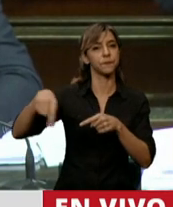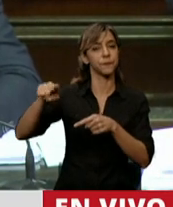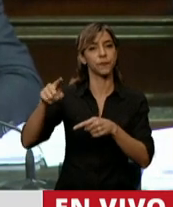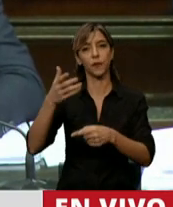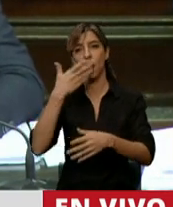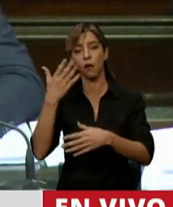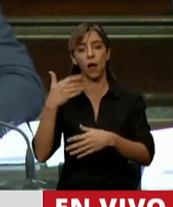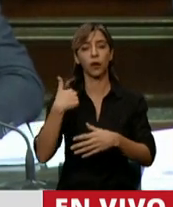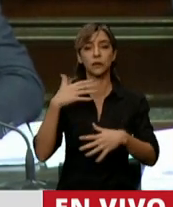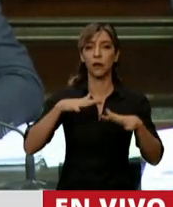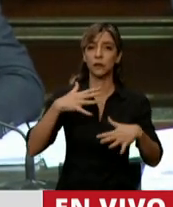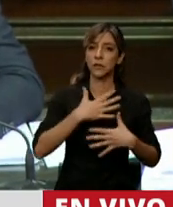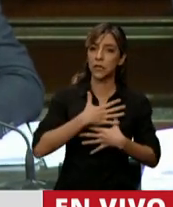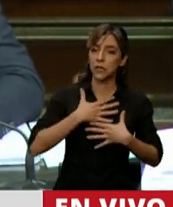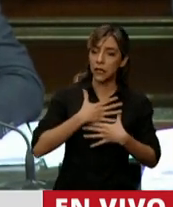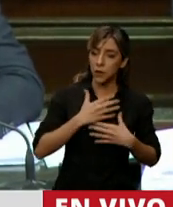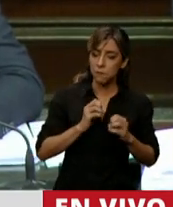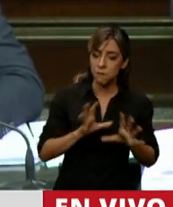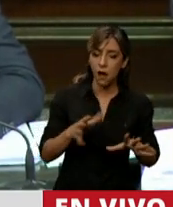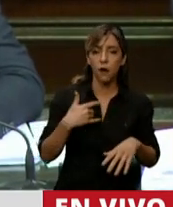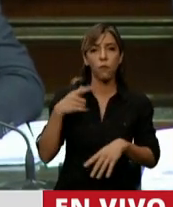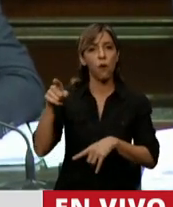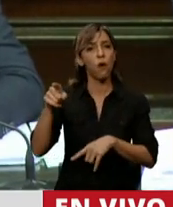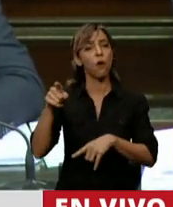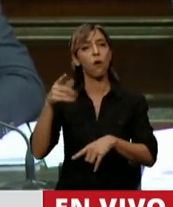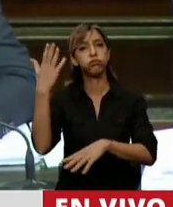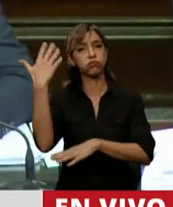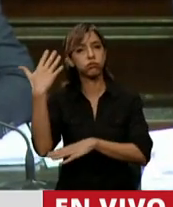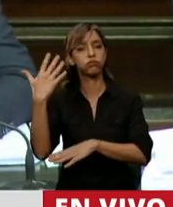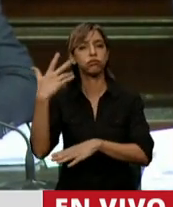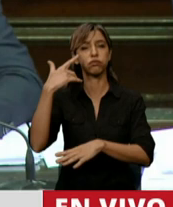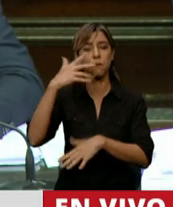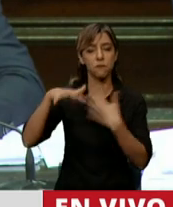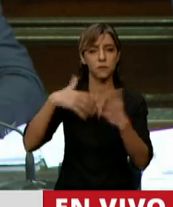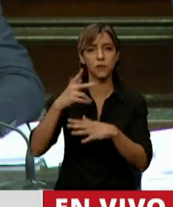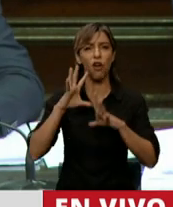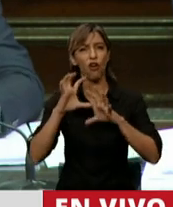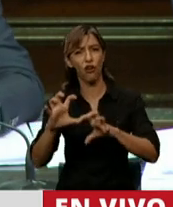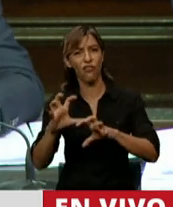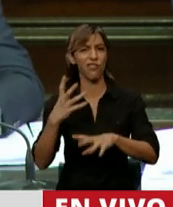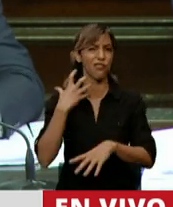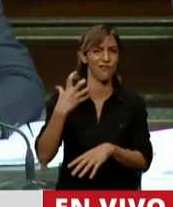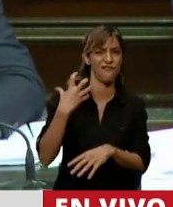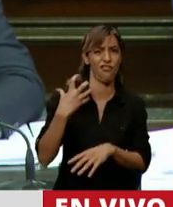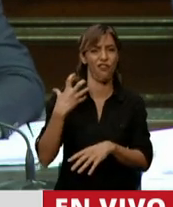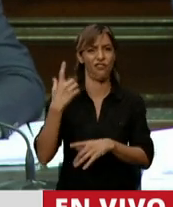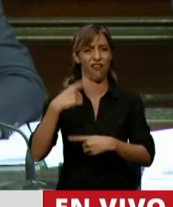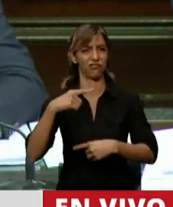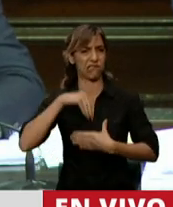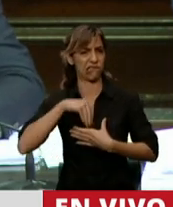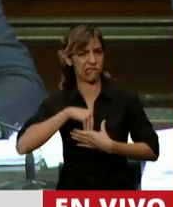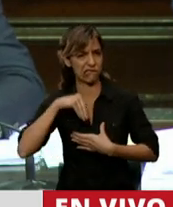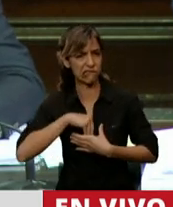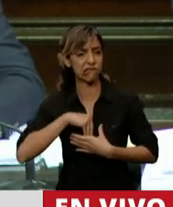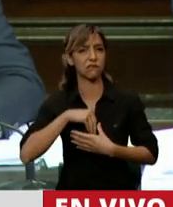todo. Mezclaban el resentimiento, mezclaban la bronca, mezclaban el odio, mezclaban la mentira, mezclaban